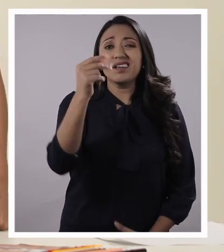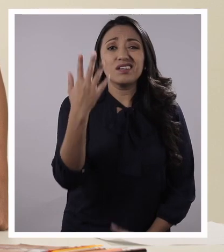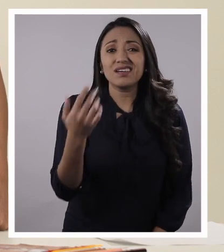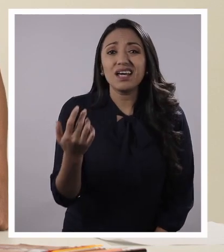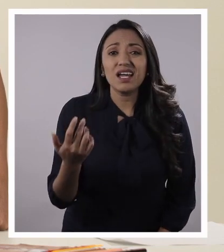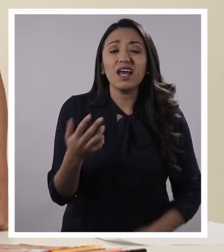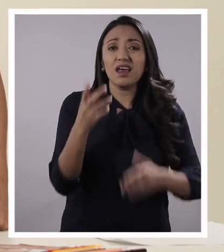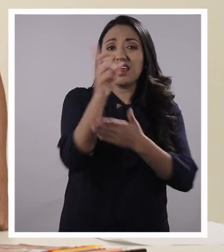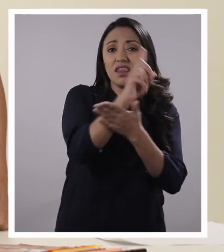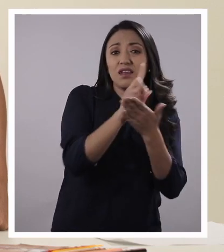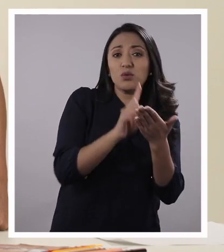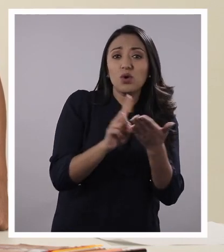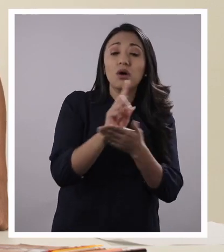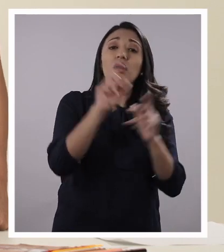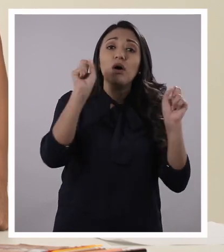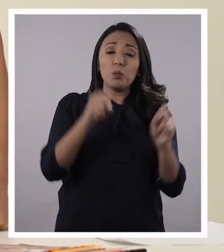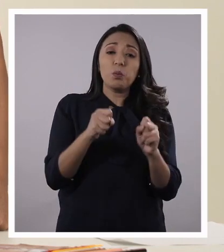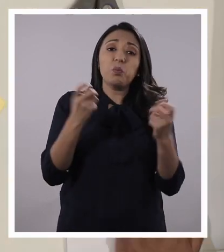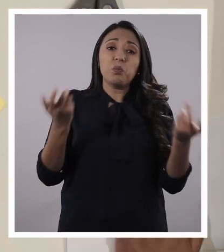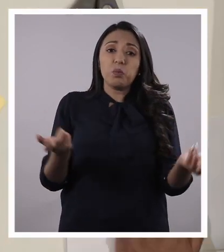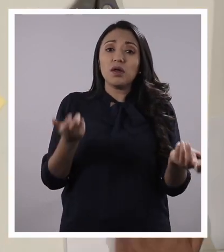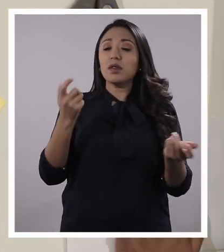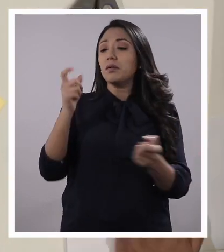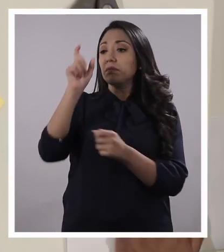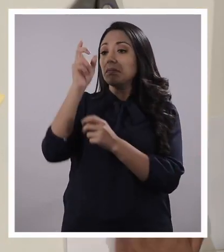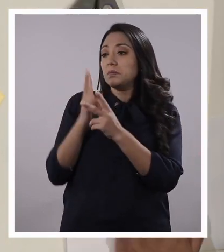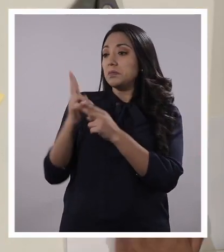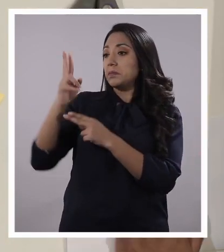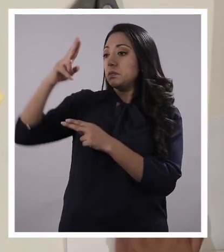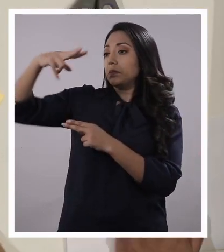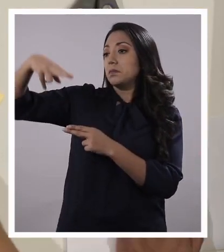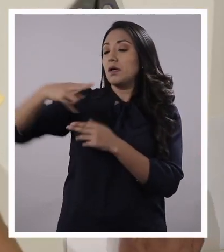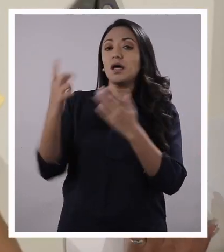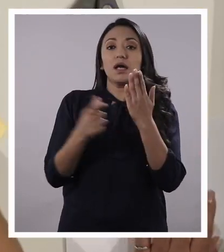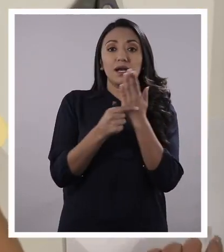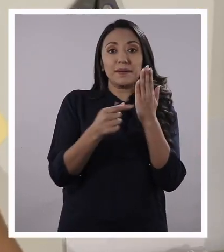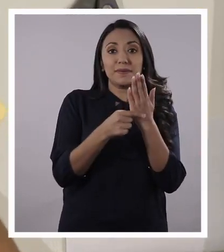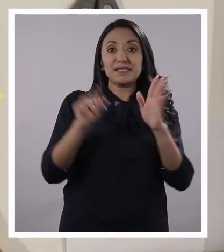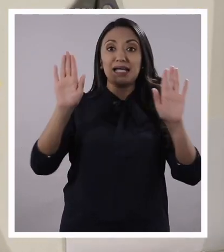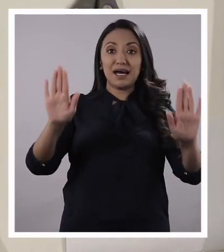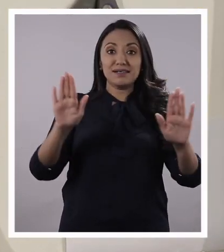dibujar, pueden buscar en revistas personas que se parezcan a los miembros de su familia.